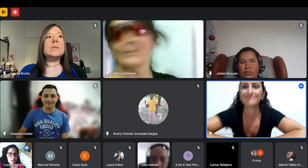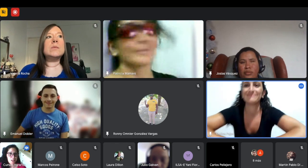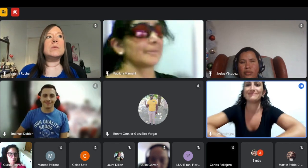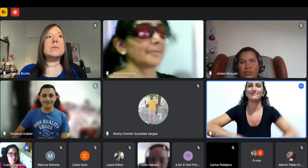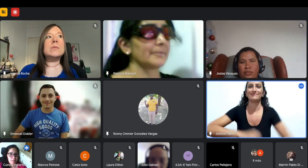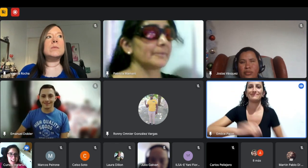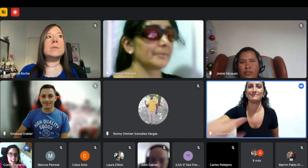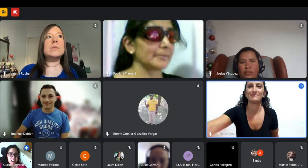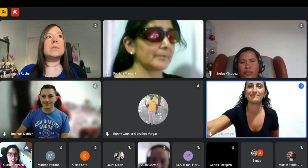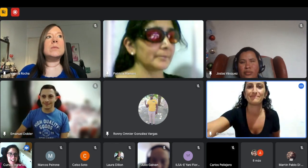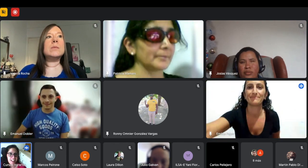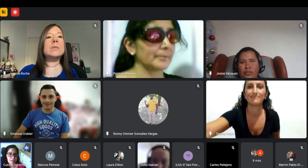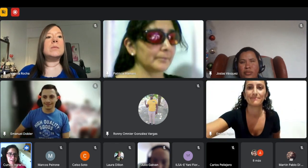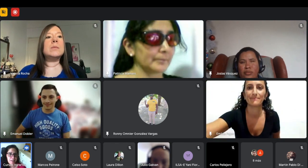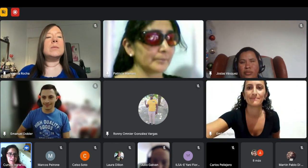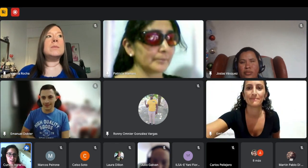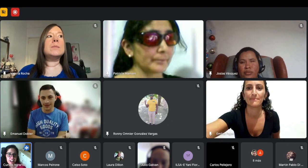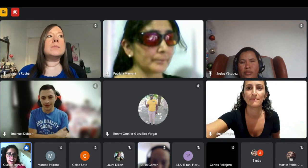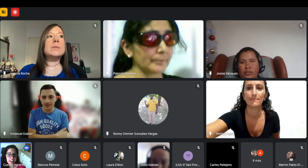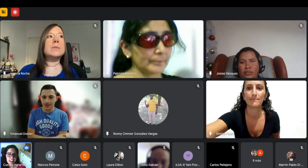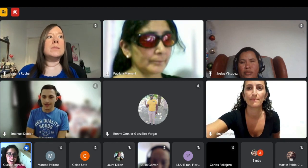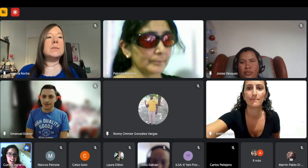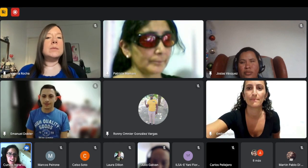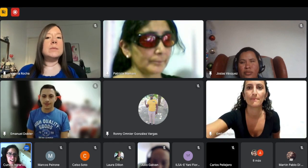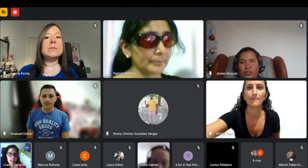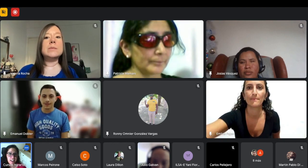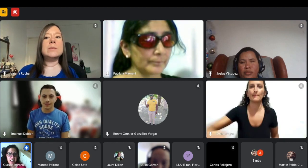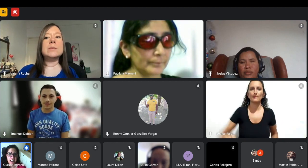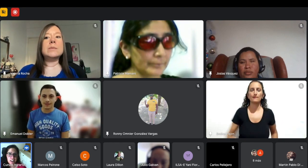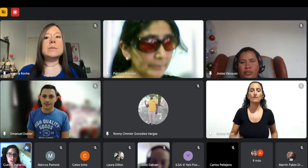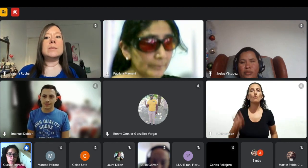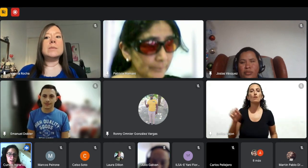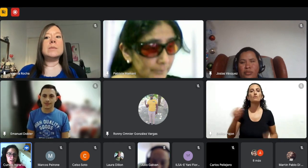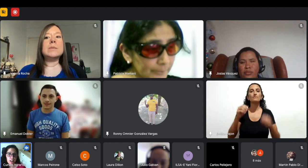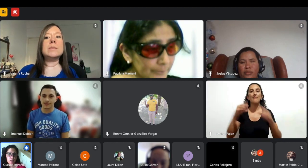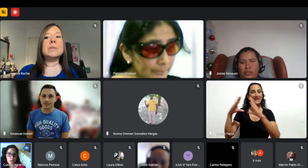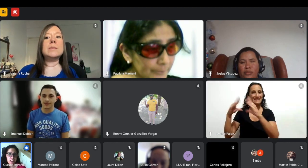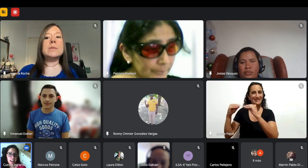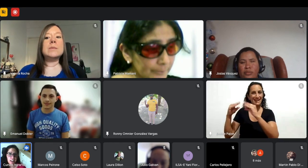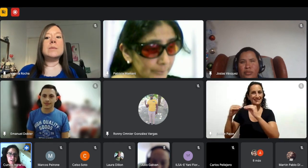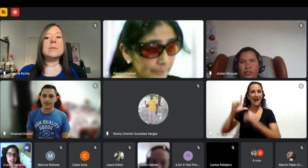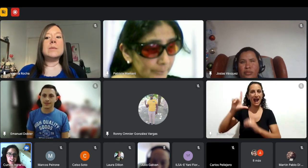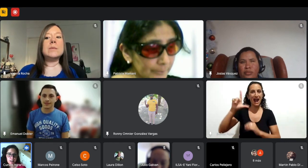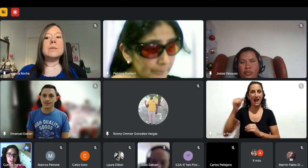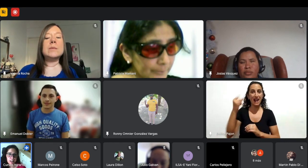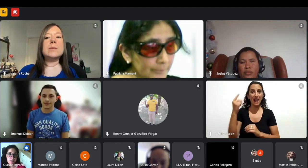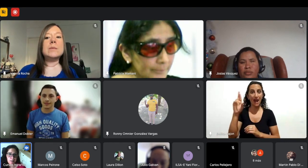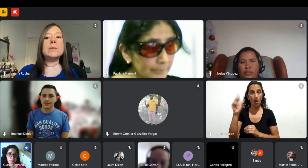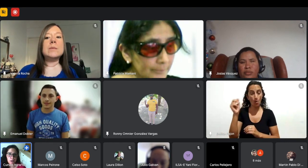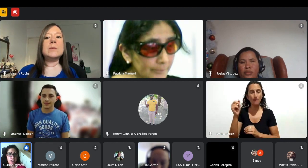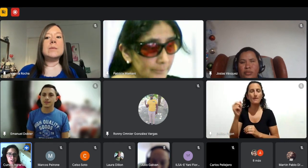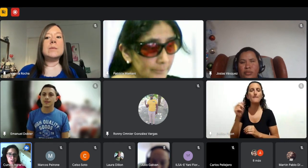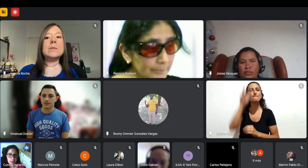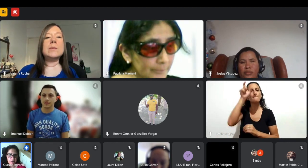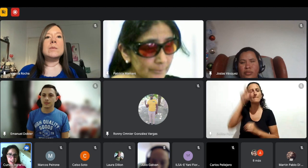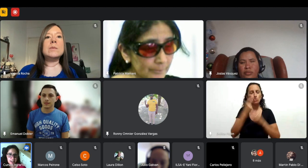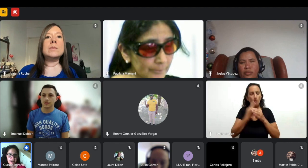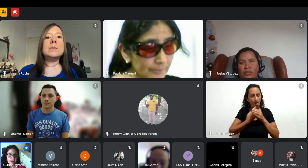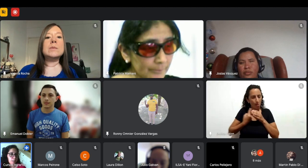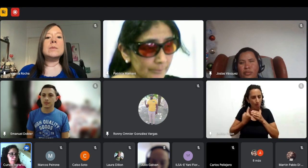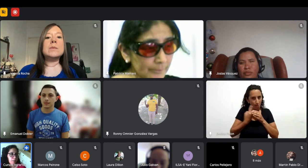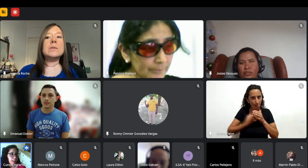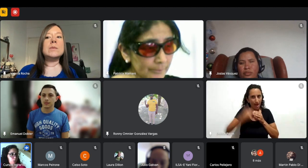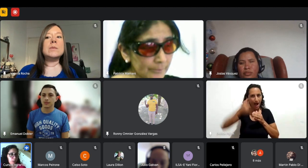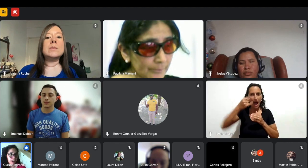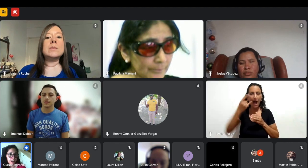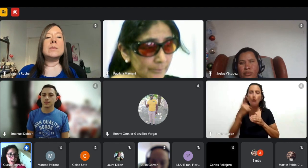bueno para cerrar el tema Laura dice en el chat que en el caso de las personas autistas la barrera es invisible por lo tanto no aceptan la